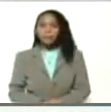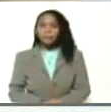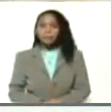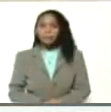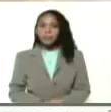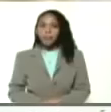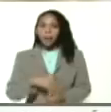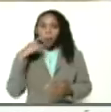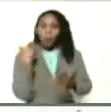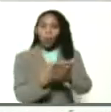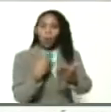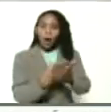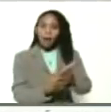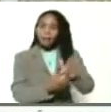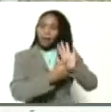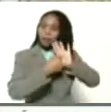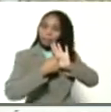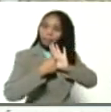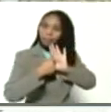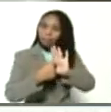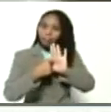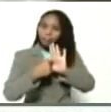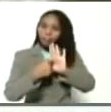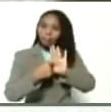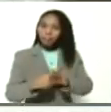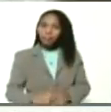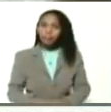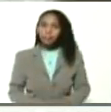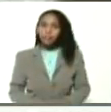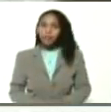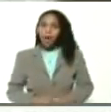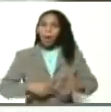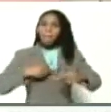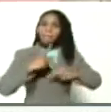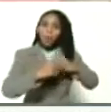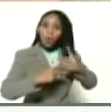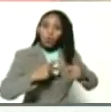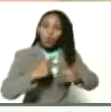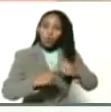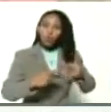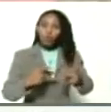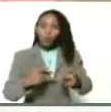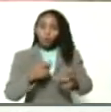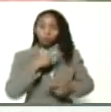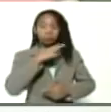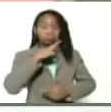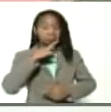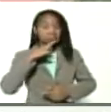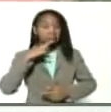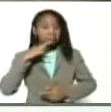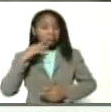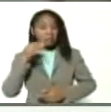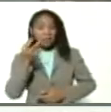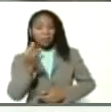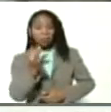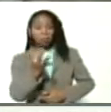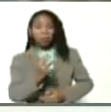demuestra de que estamos hechos productos exquisitos además no solo